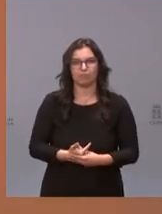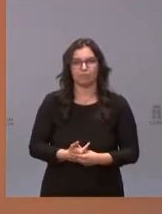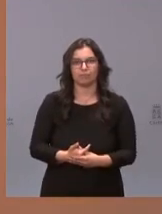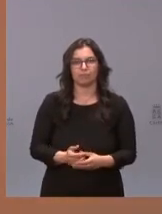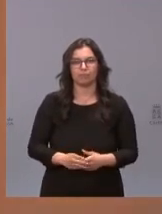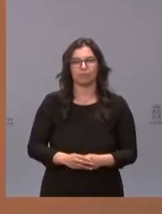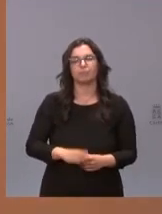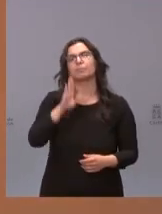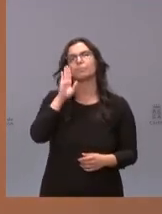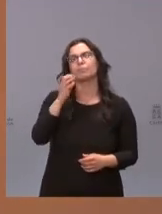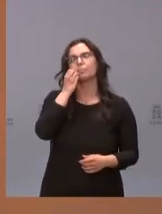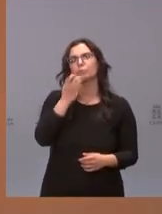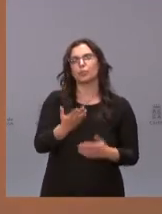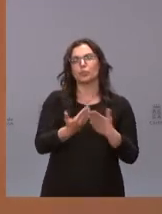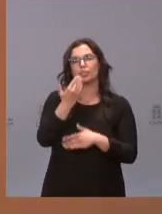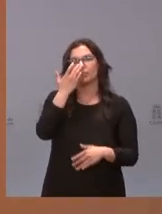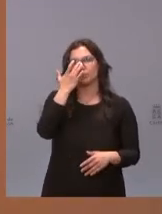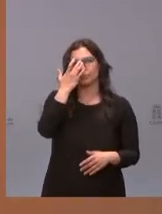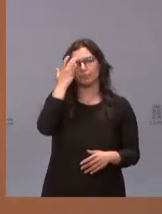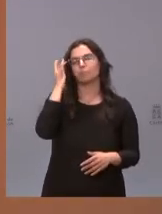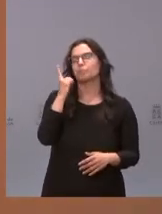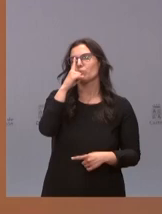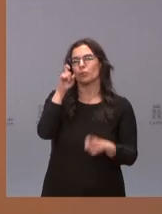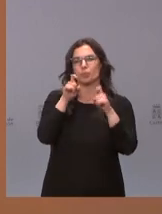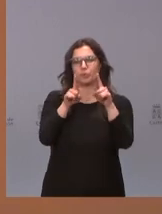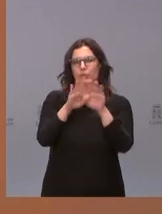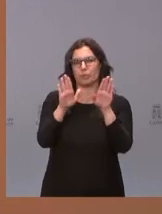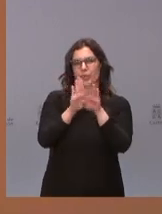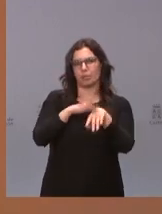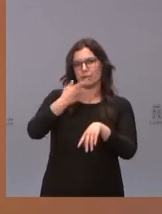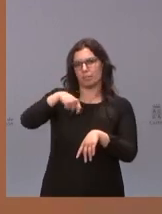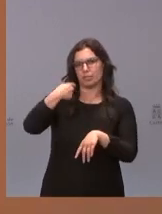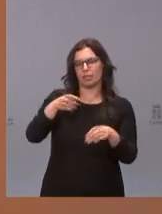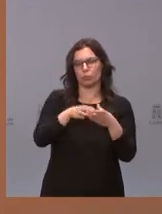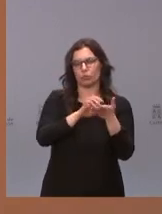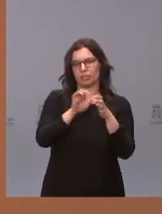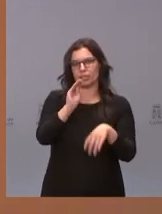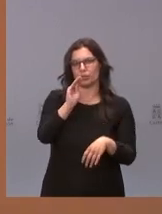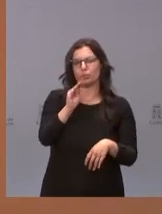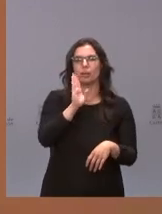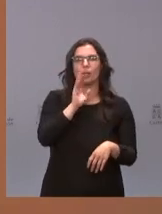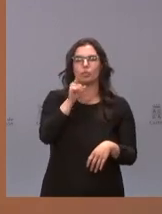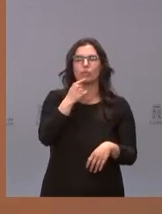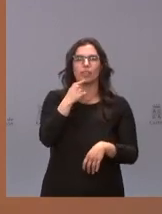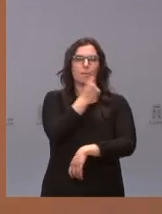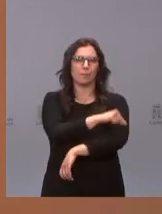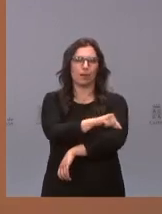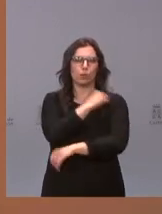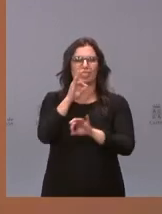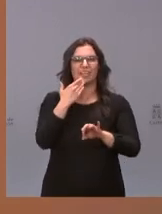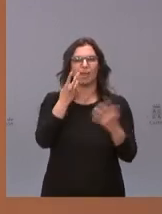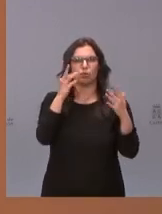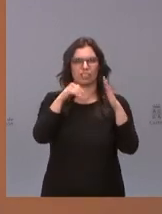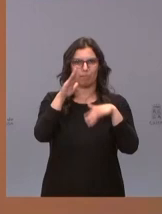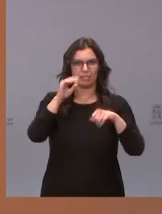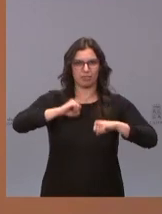¿Qué tal? Buenos días solo una cuestión para el presidente de la Junta de Castilla y León ha comentado que la vacunación de los mayores de 80